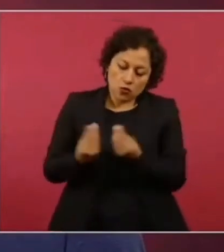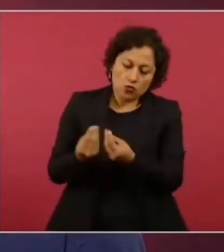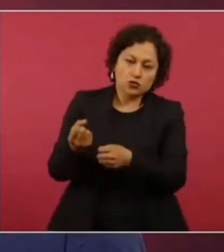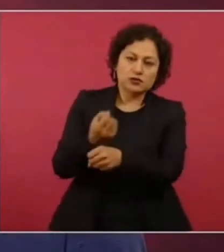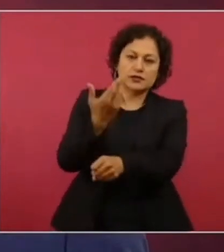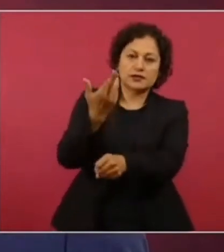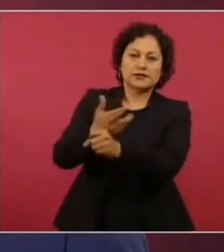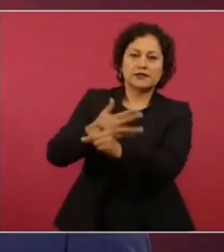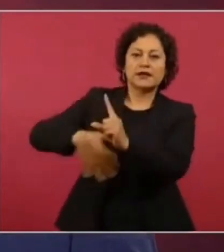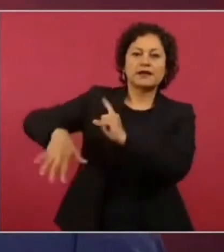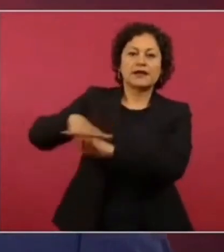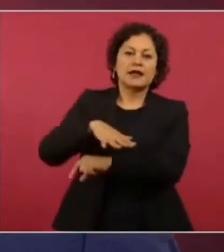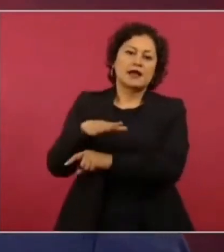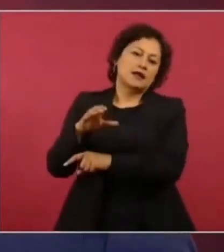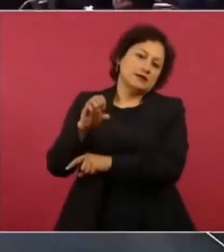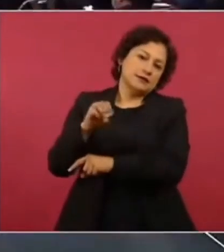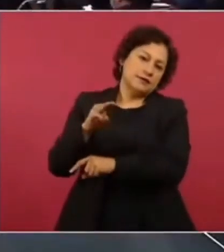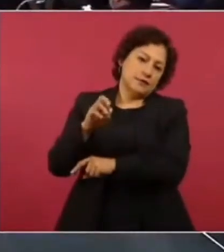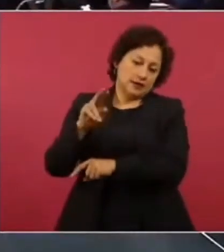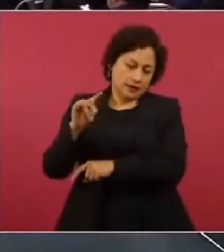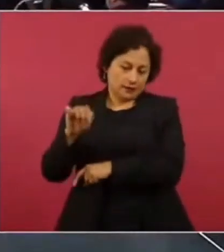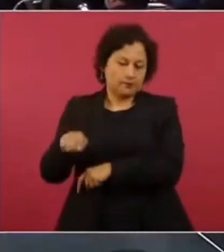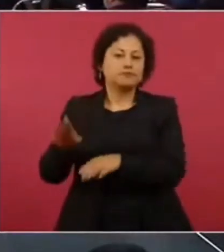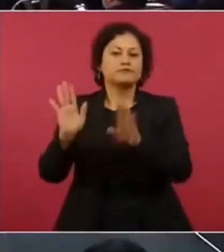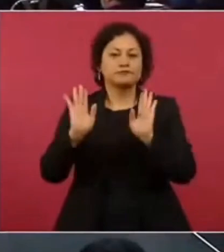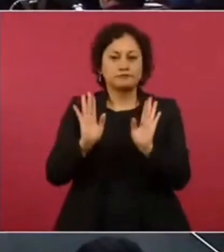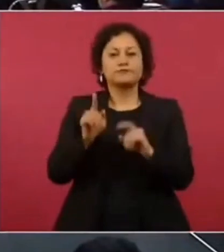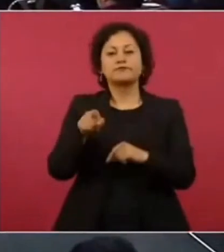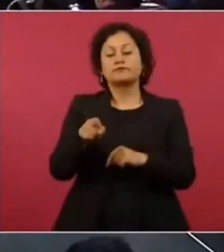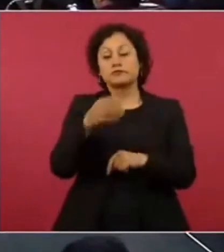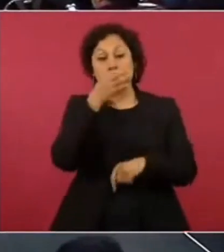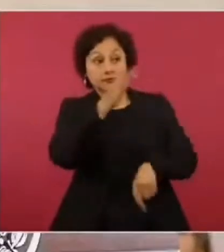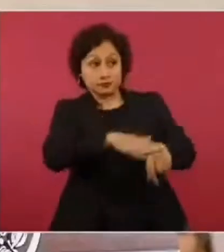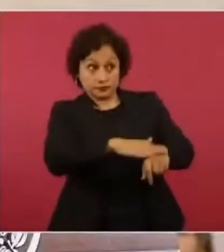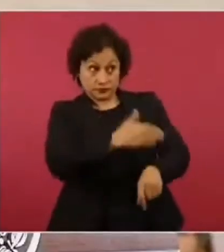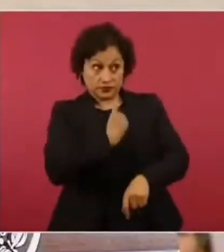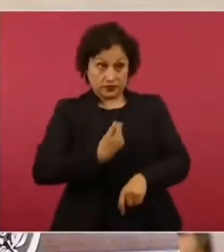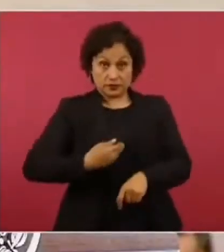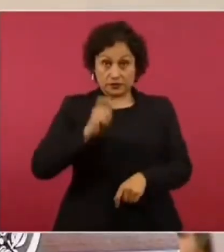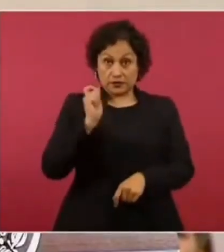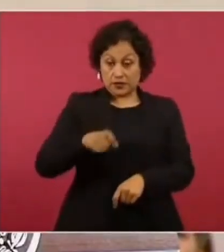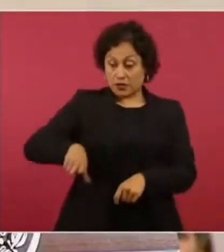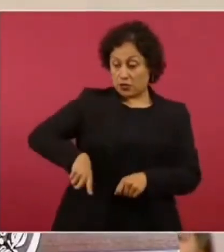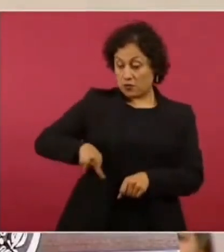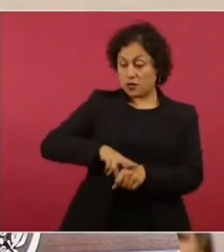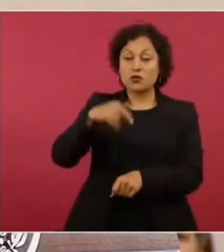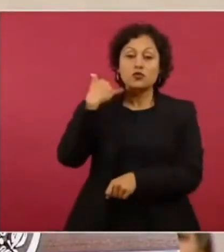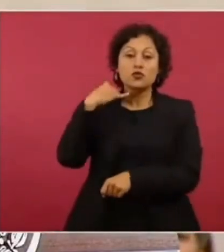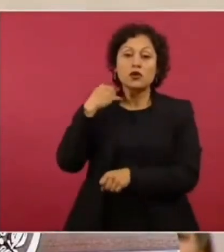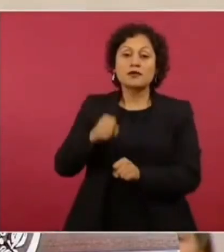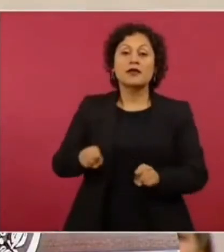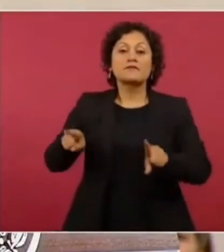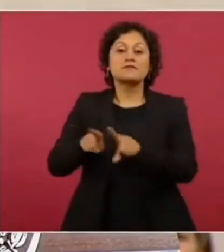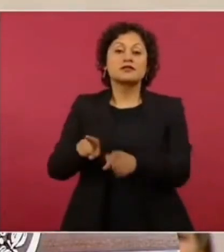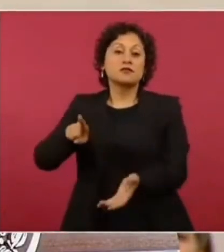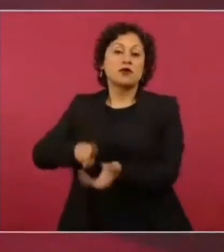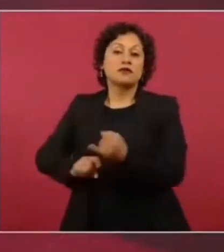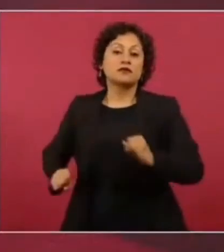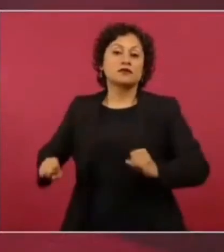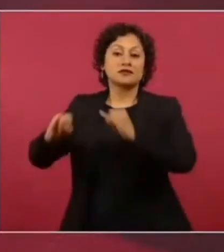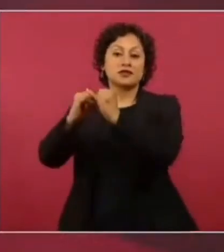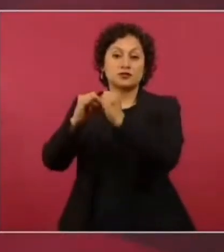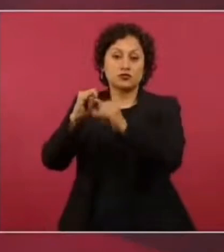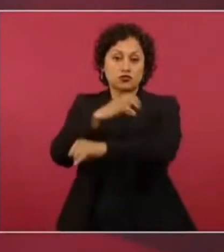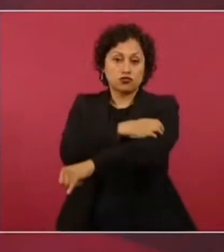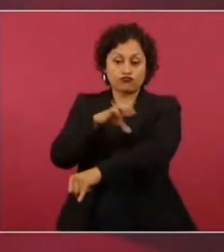Medio Ambiente. Y comentarle, señor presidente, que también desde el gobierno de Yucatán, a través del Instituto del Emprendedor, estamos trabajando con